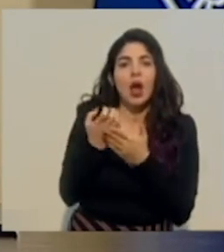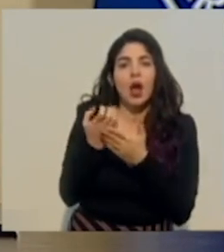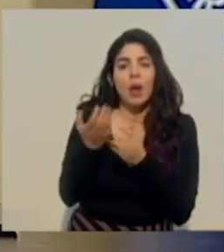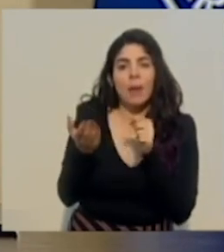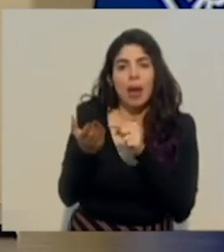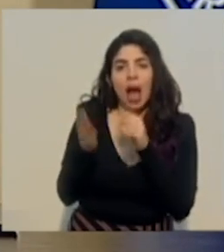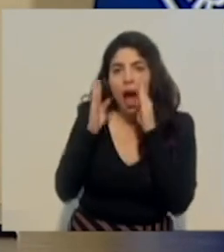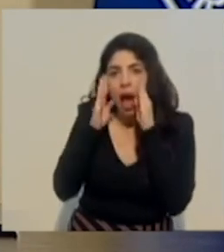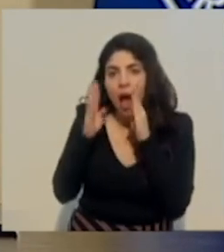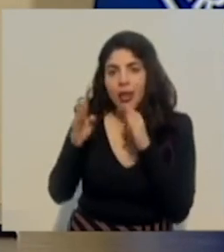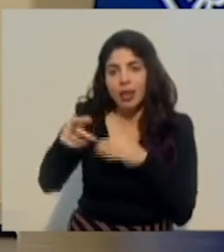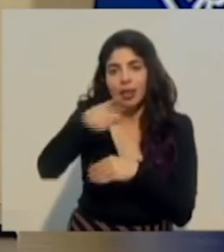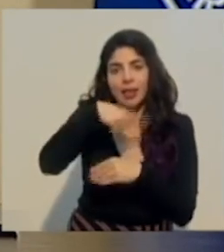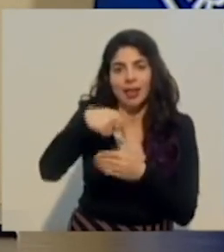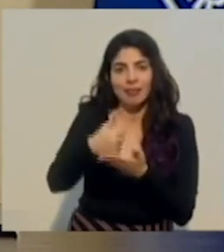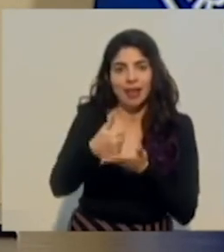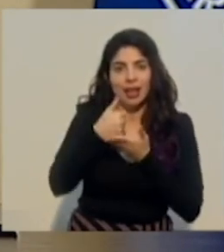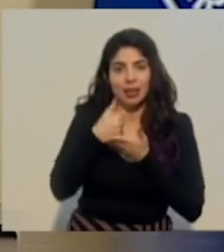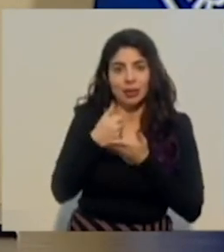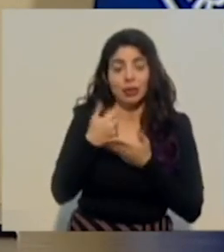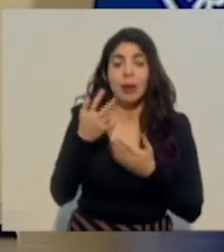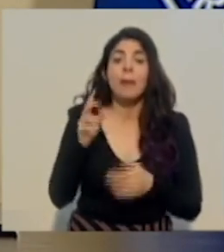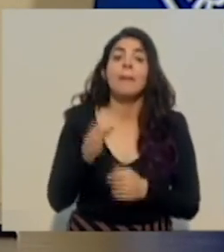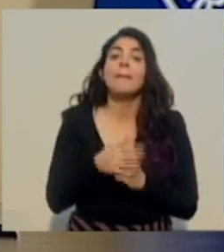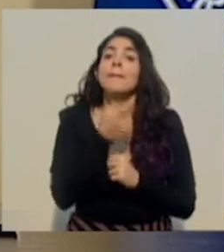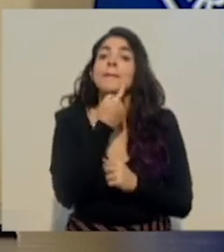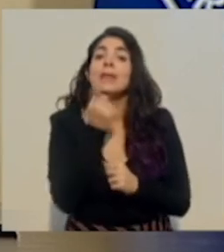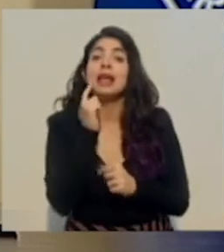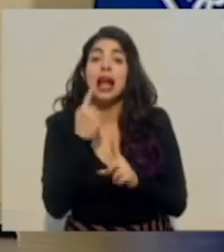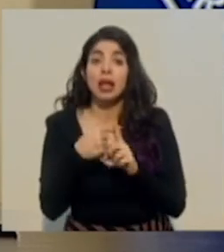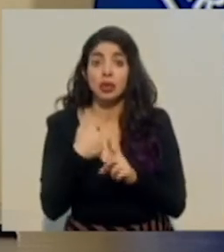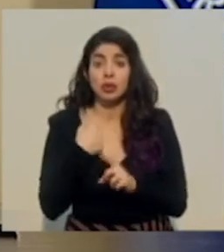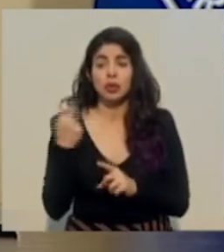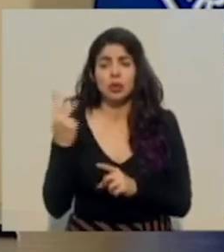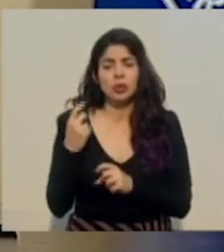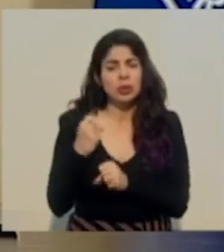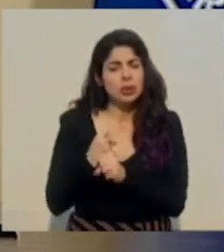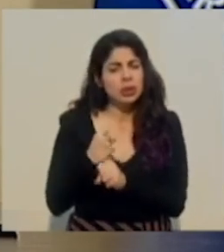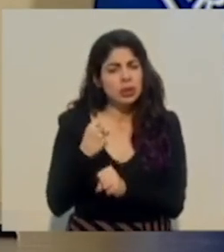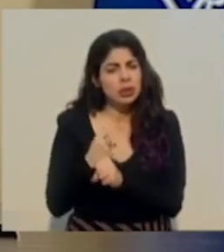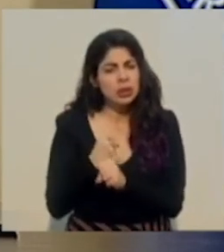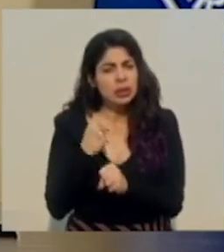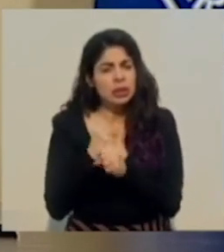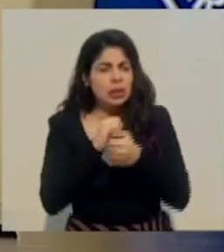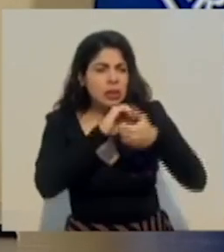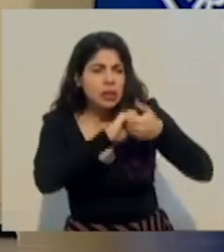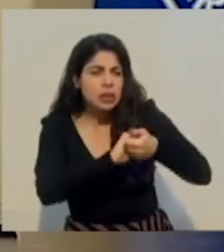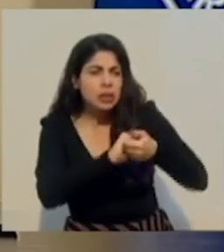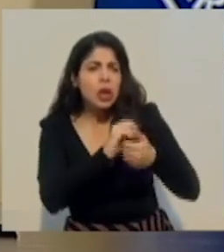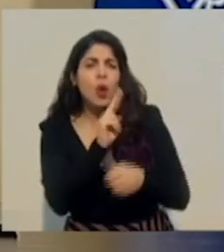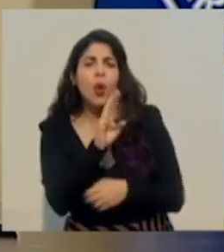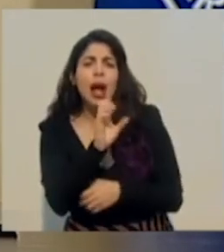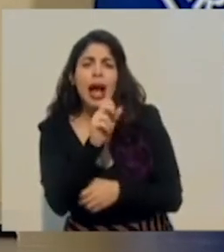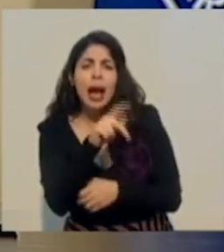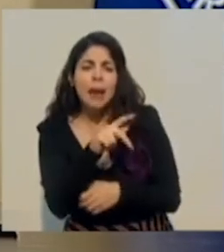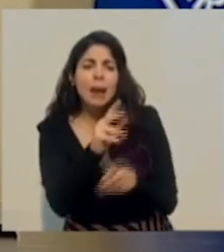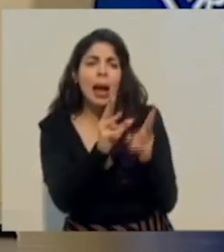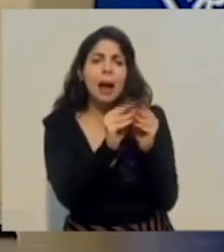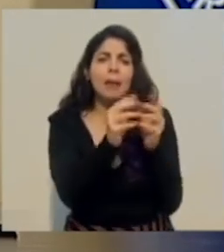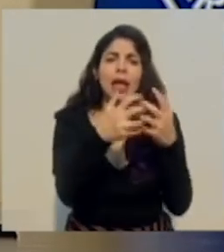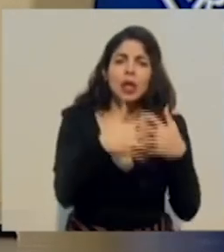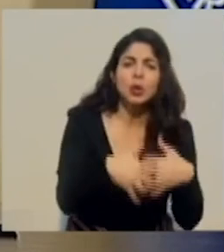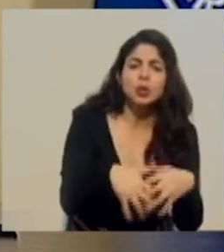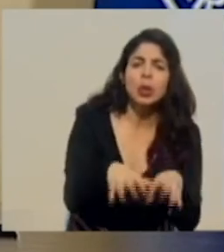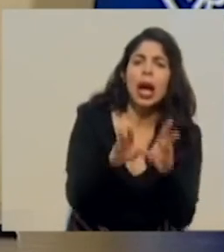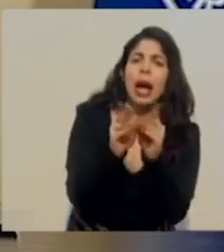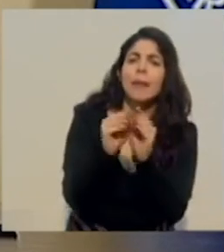trabajando, doña Pilar y yo, muy de cerca con UCAED, Cámara de Industrias, Cámara de Comercio,